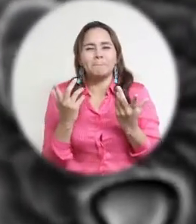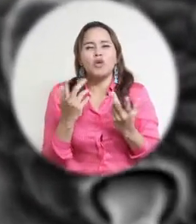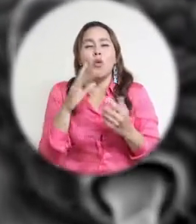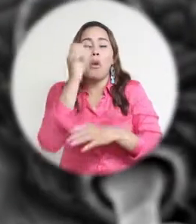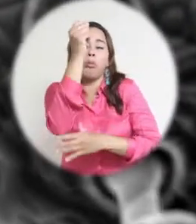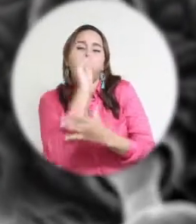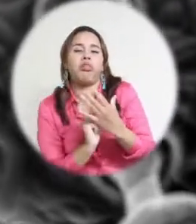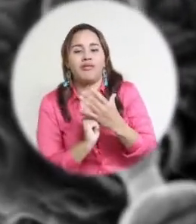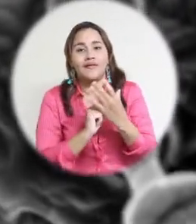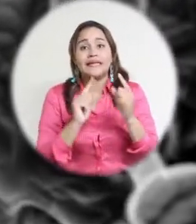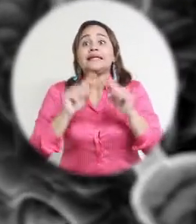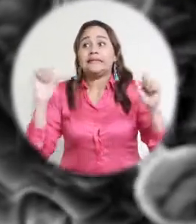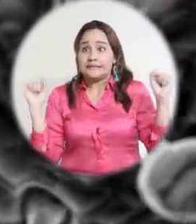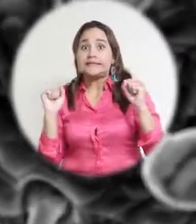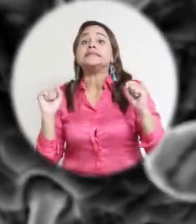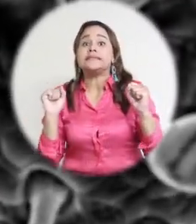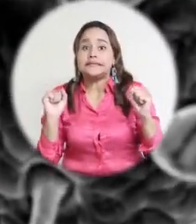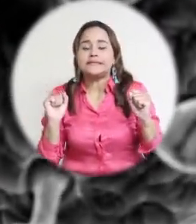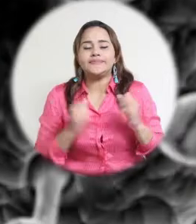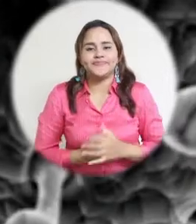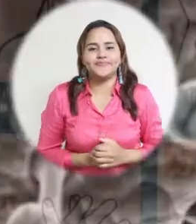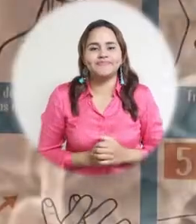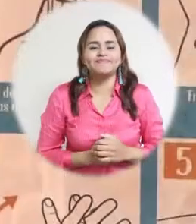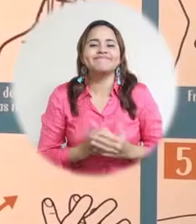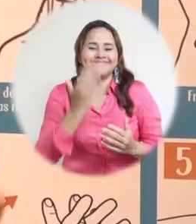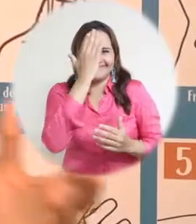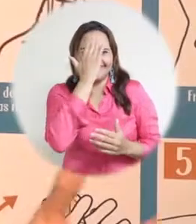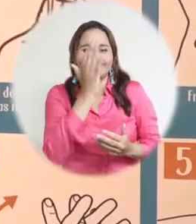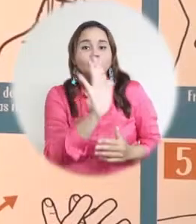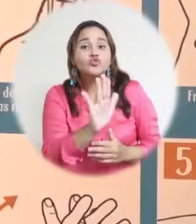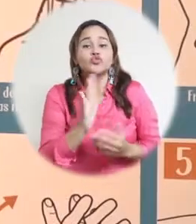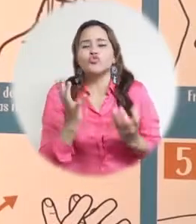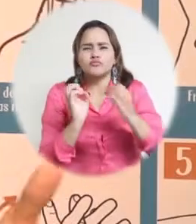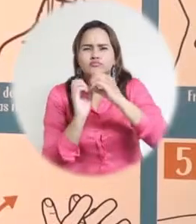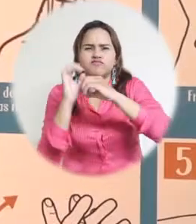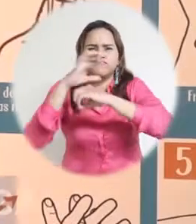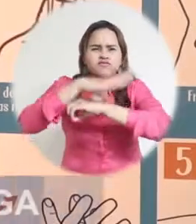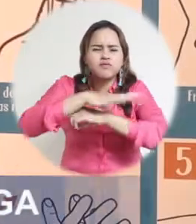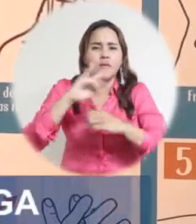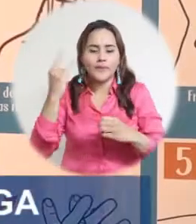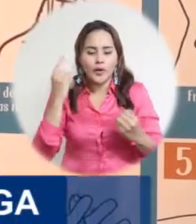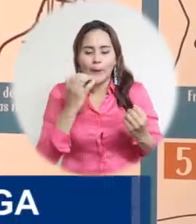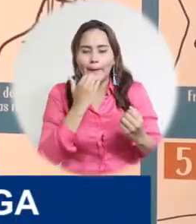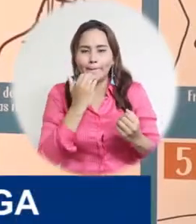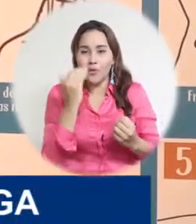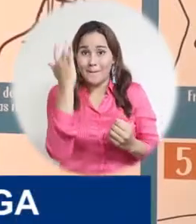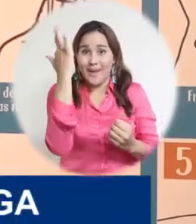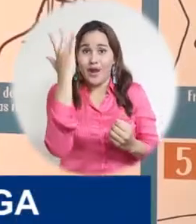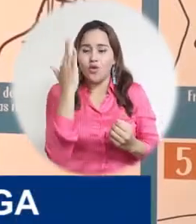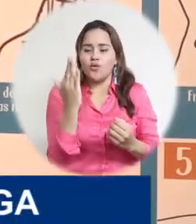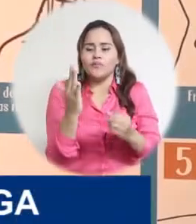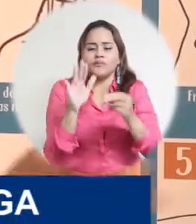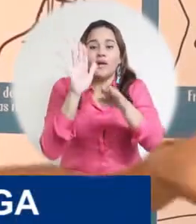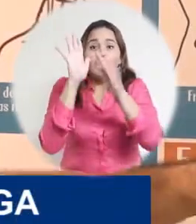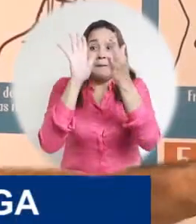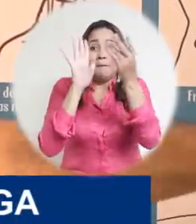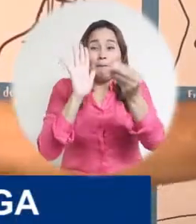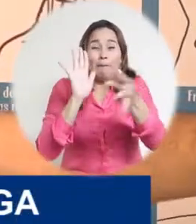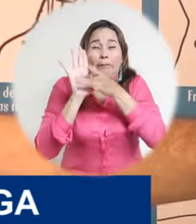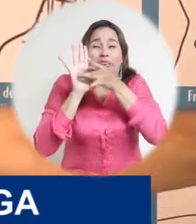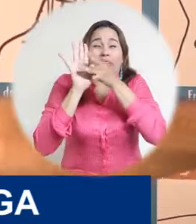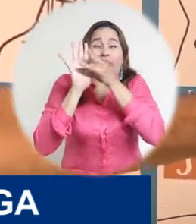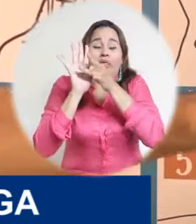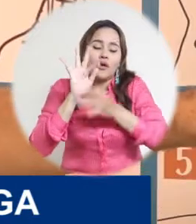temperaturas. Resulta que el coronavirus, el virus en las superficies inanimadas, si yo tengo coronavirus en la mano y toco una